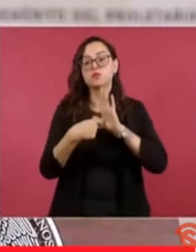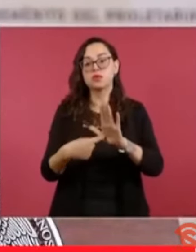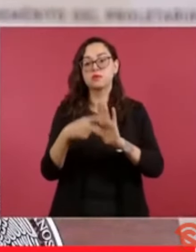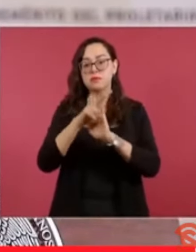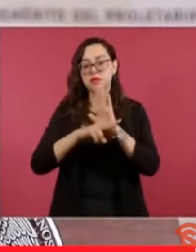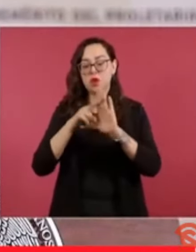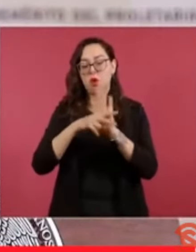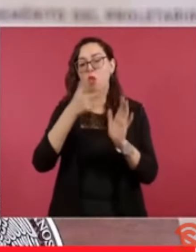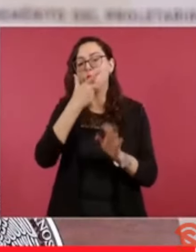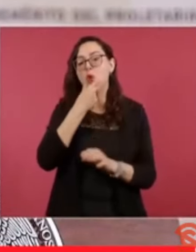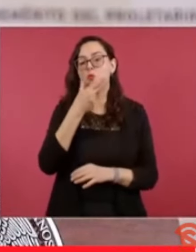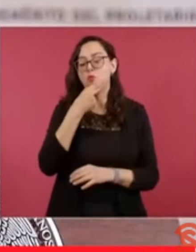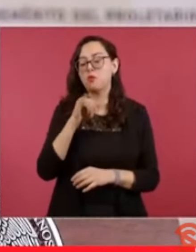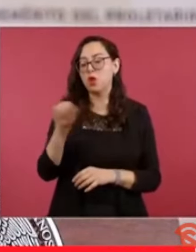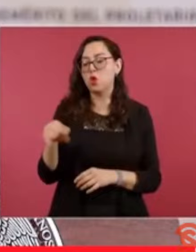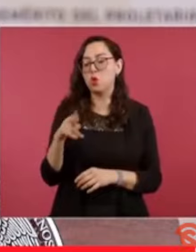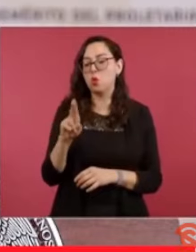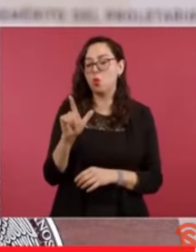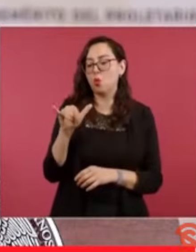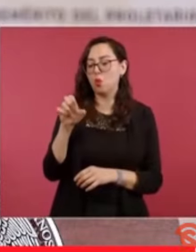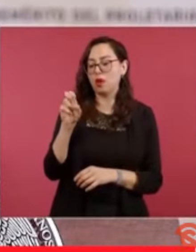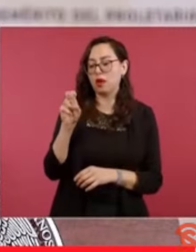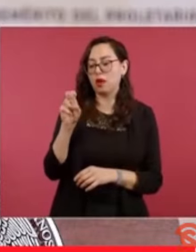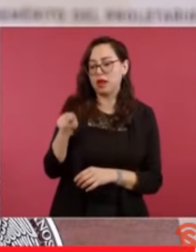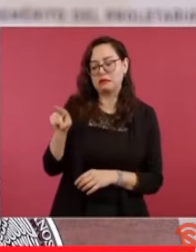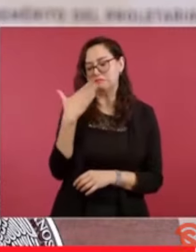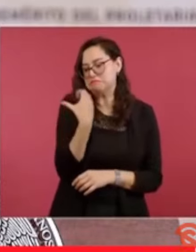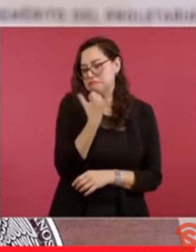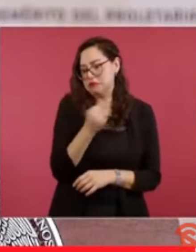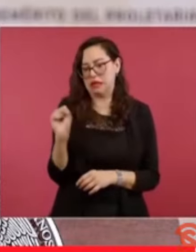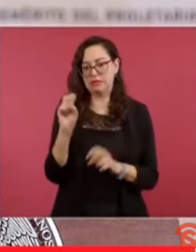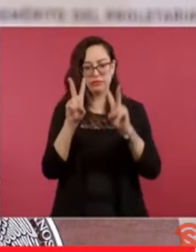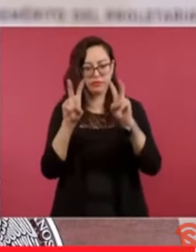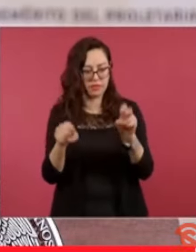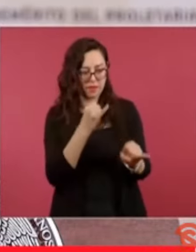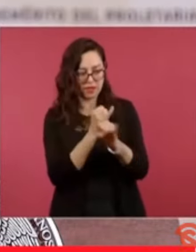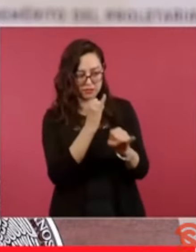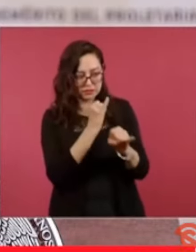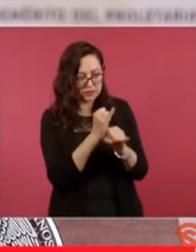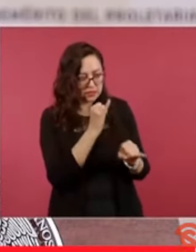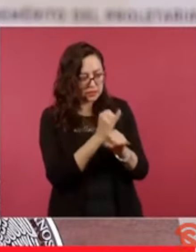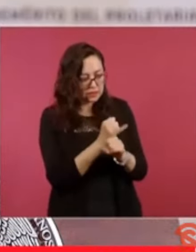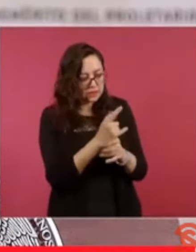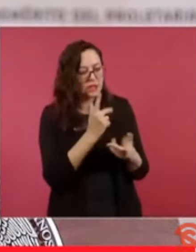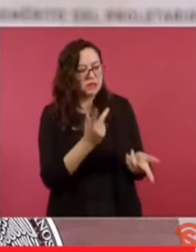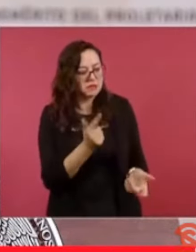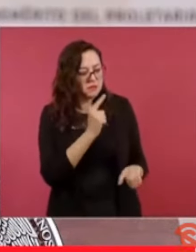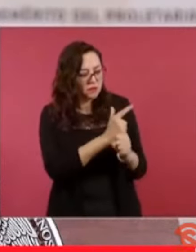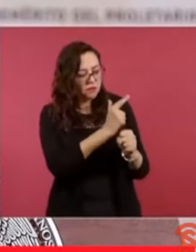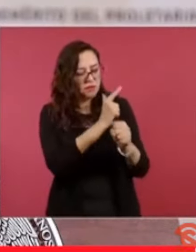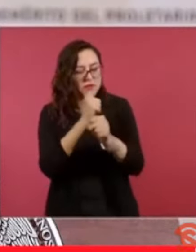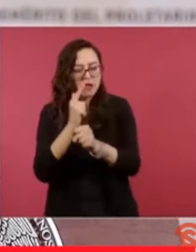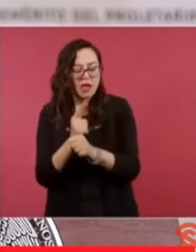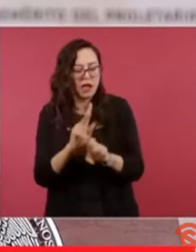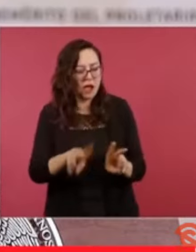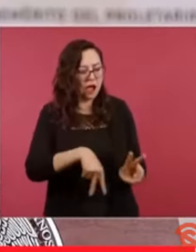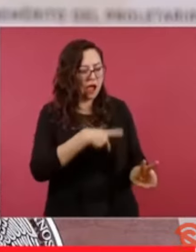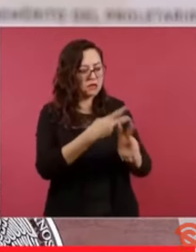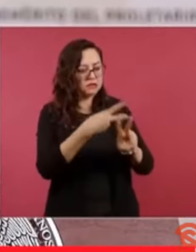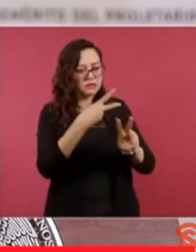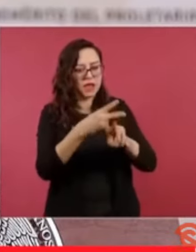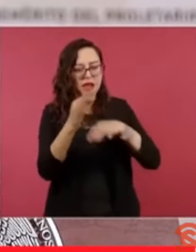Mazoy. Él explica que dentro de estas campañas de narcopresidente existe